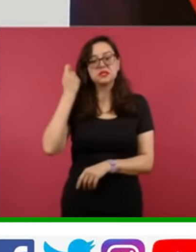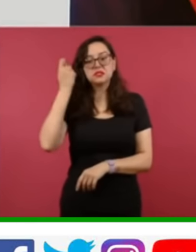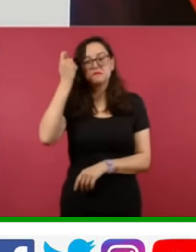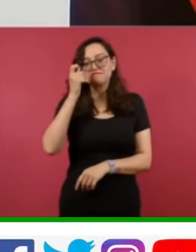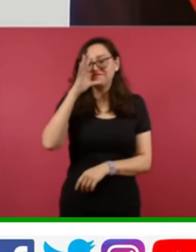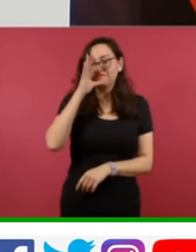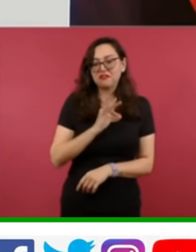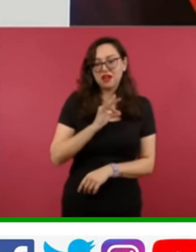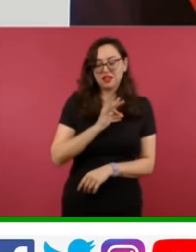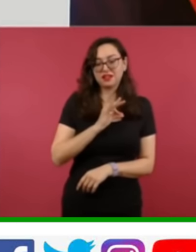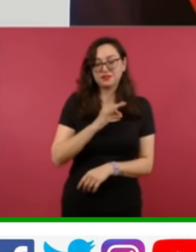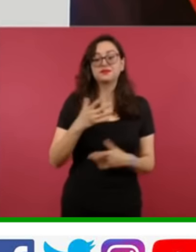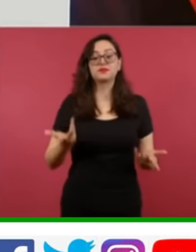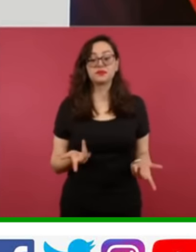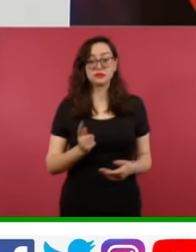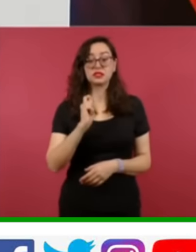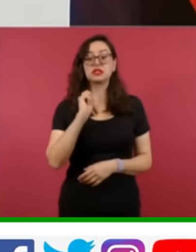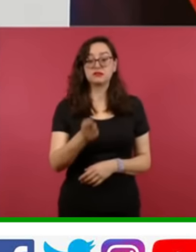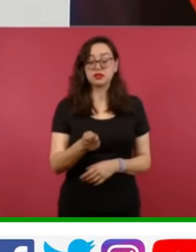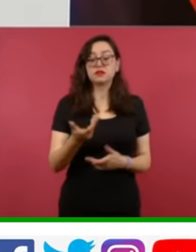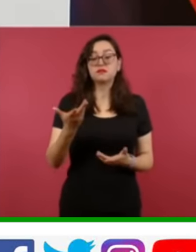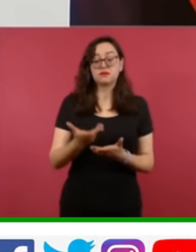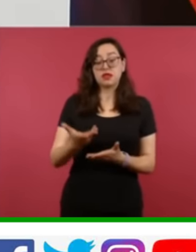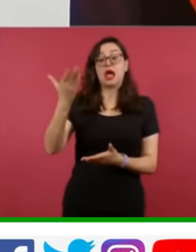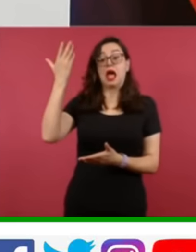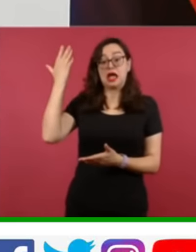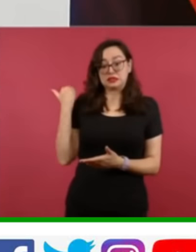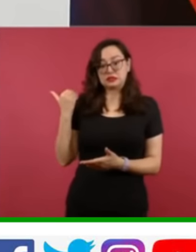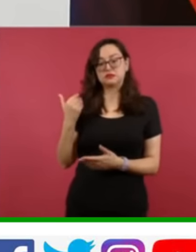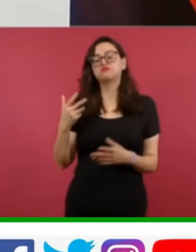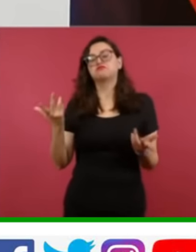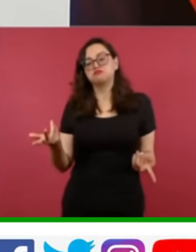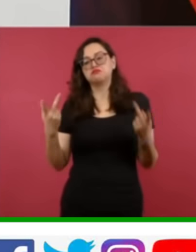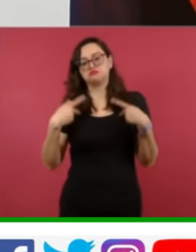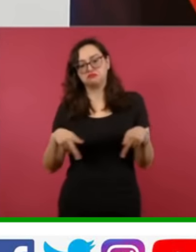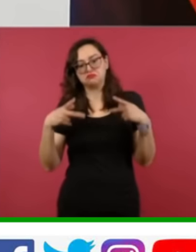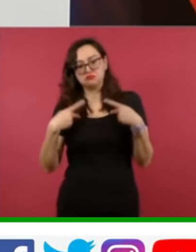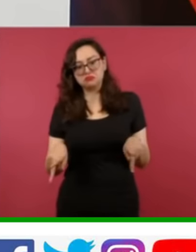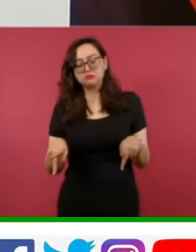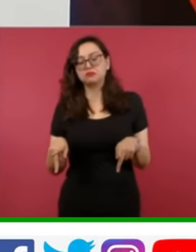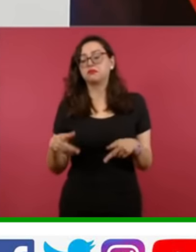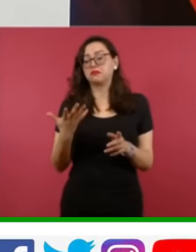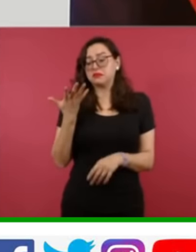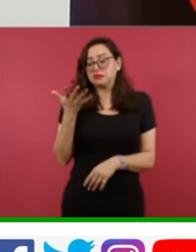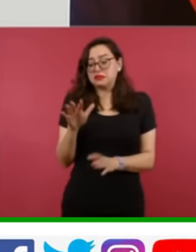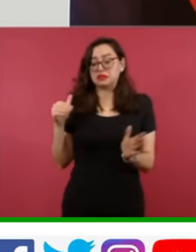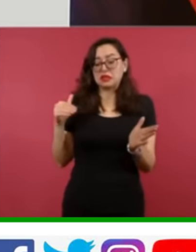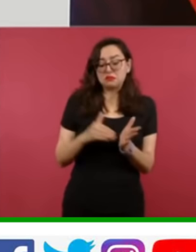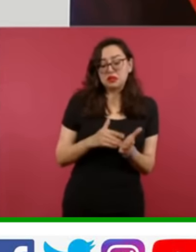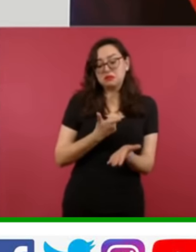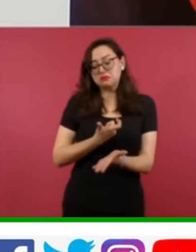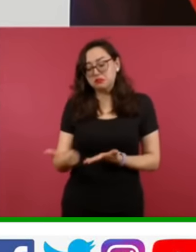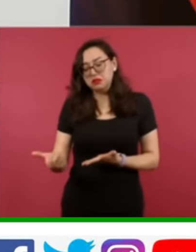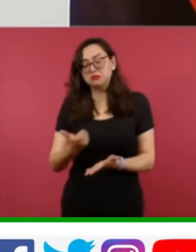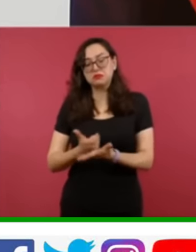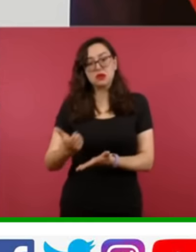si un trabajador que ganaba 10 mil pesos y que se jubilaba con dos mil setecientos, con la reforma de dos mil